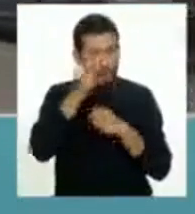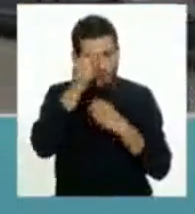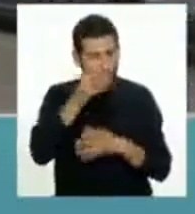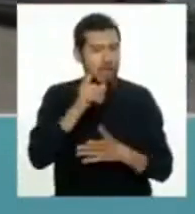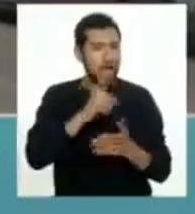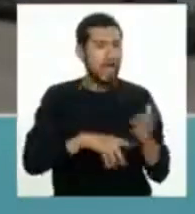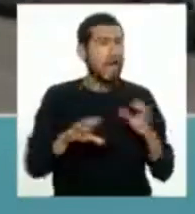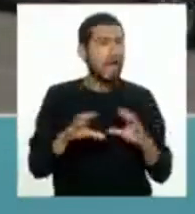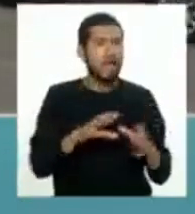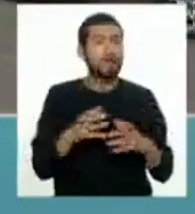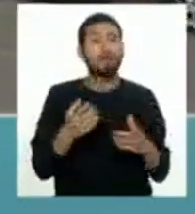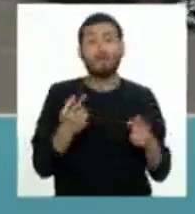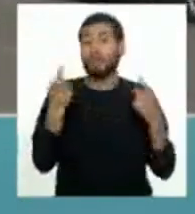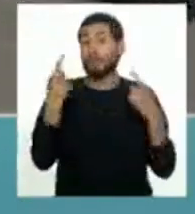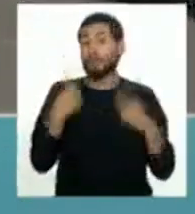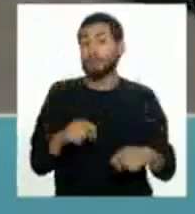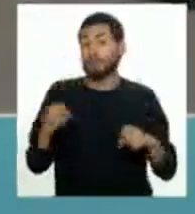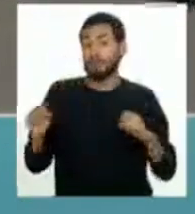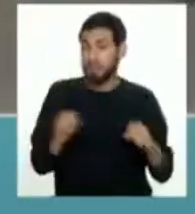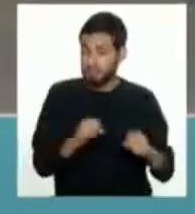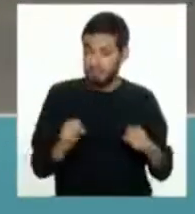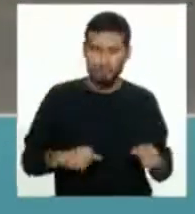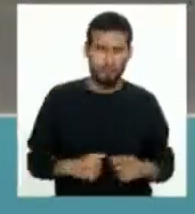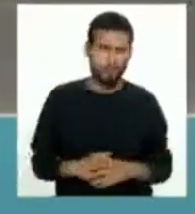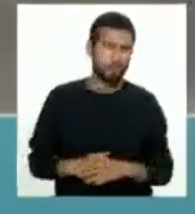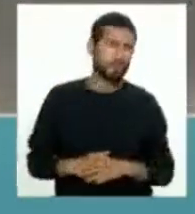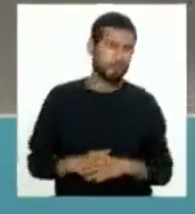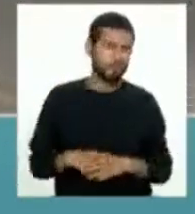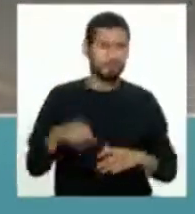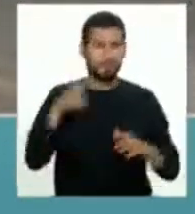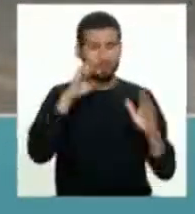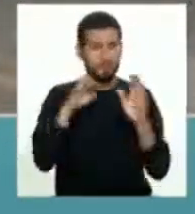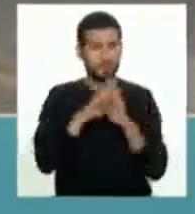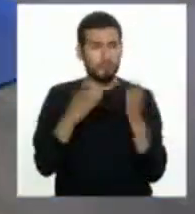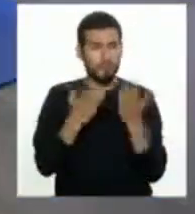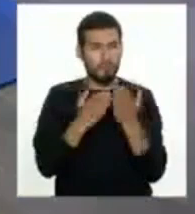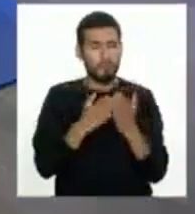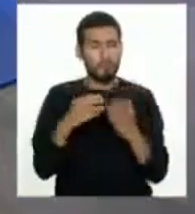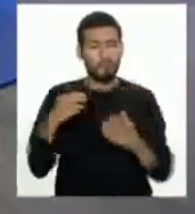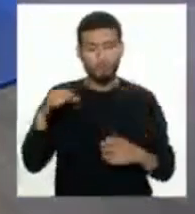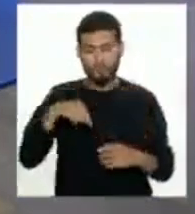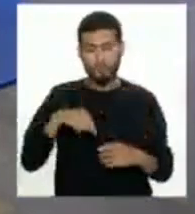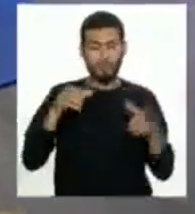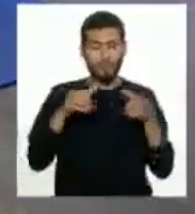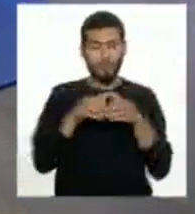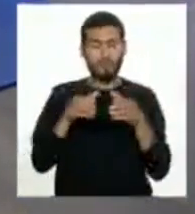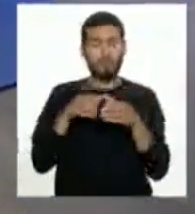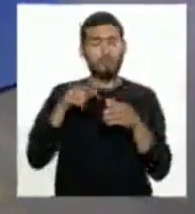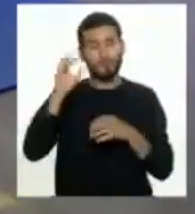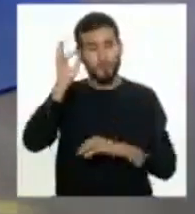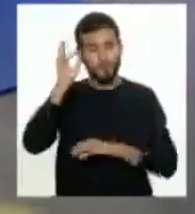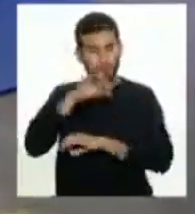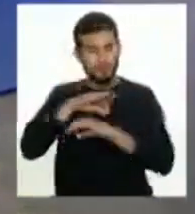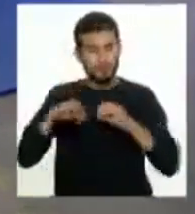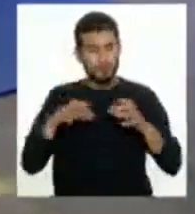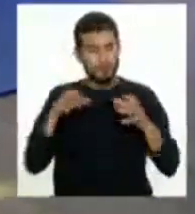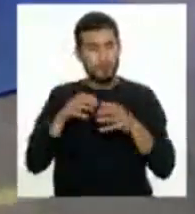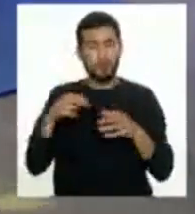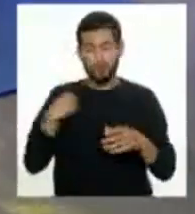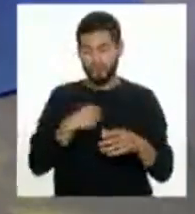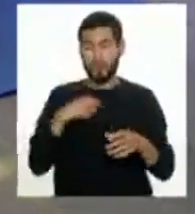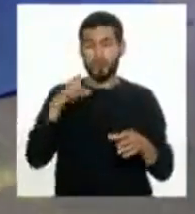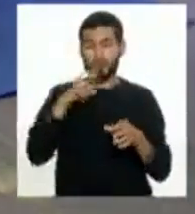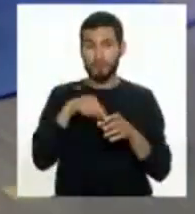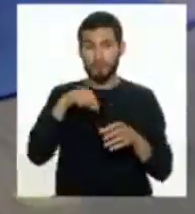este caso ante la ocurrencia de un sismo. Por ejemplo, desde el Colegio de Ingenieros, el Colegio Profesional del cual nosotros somos